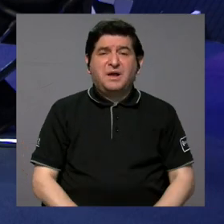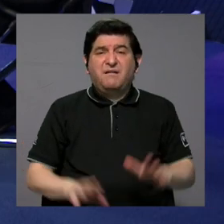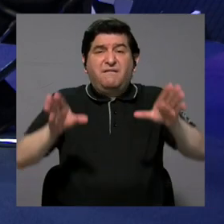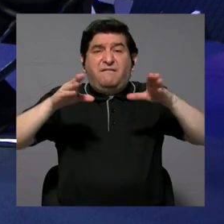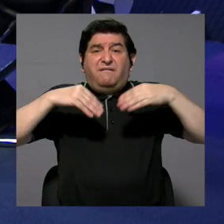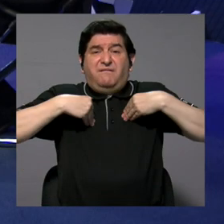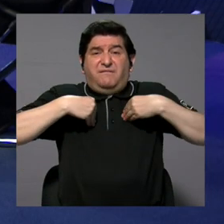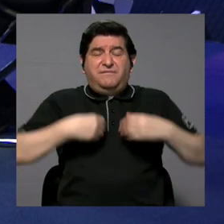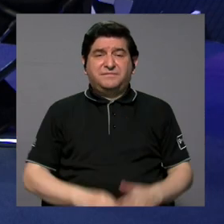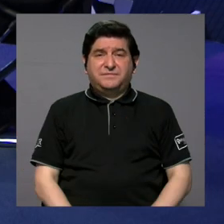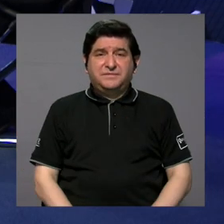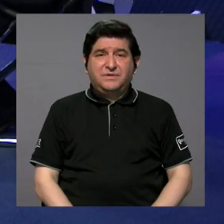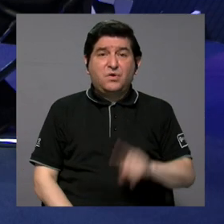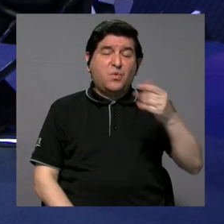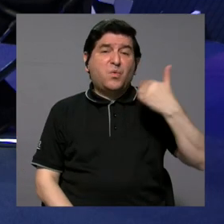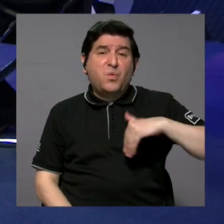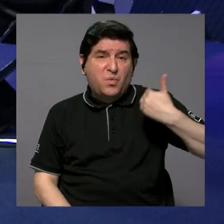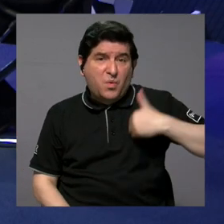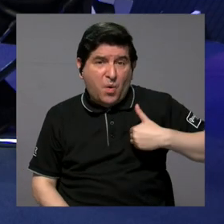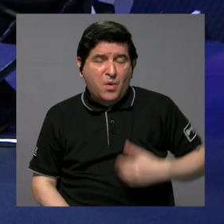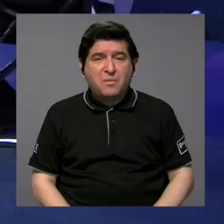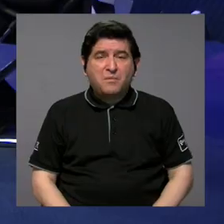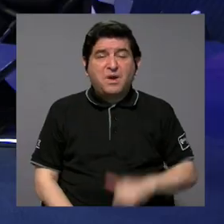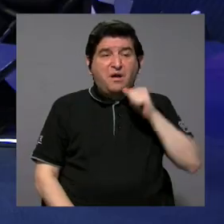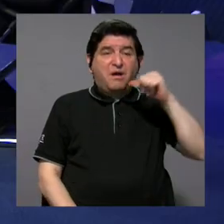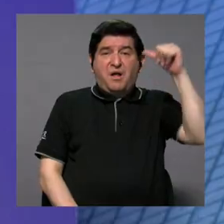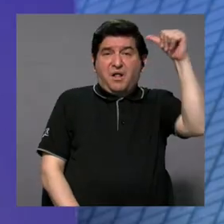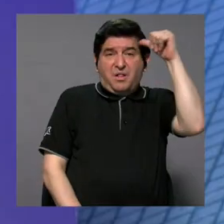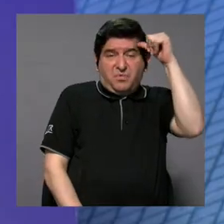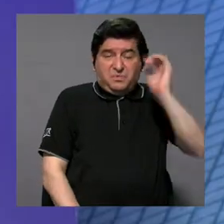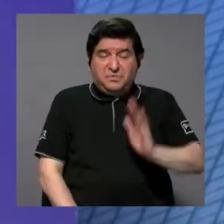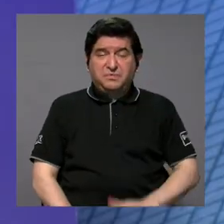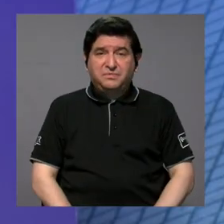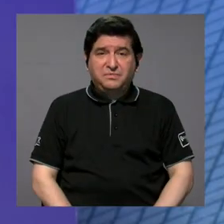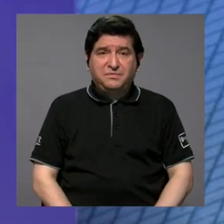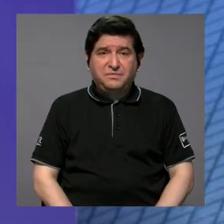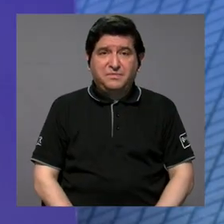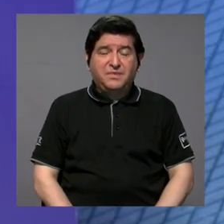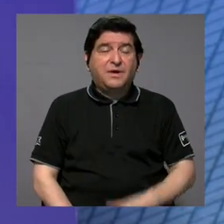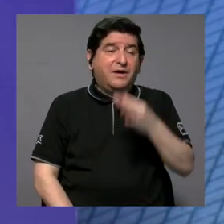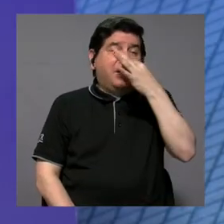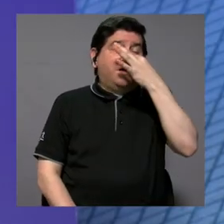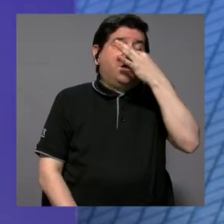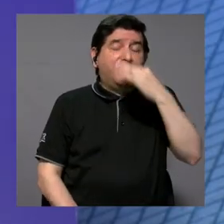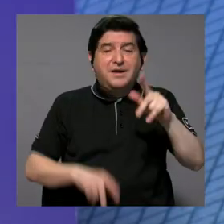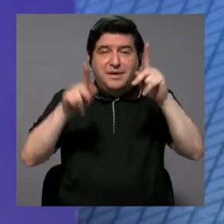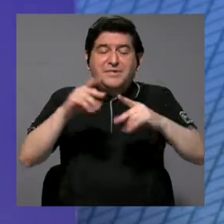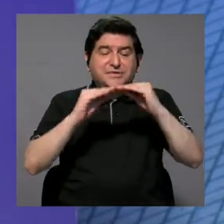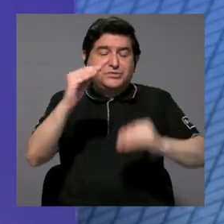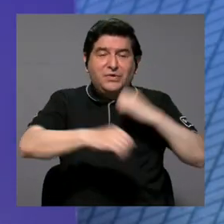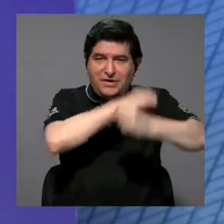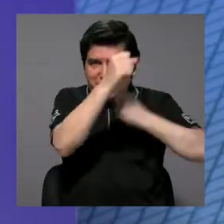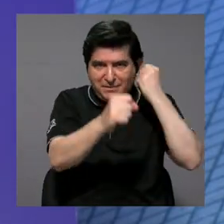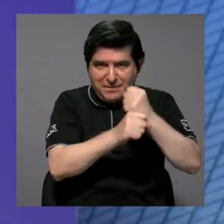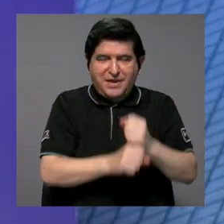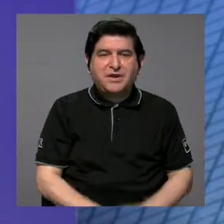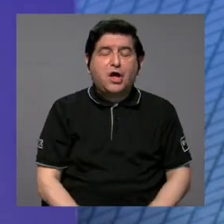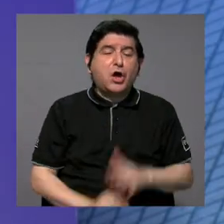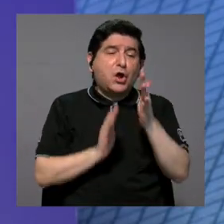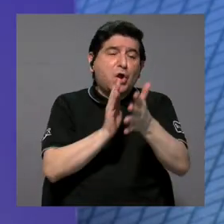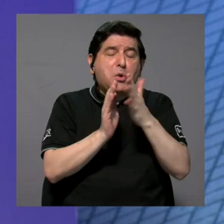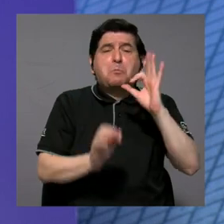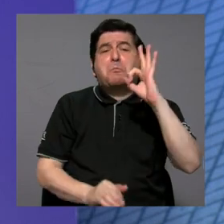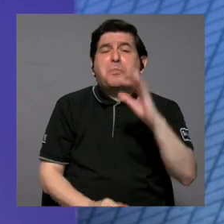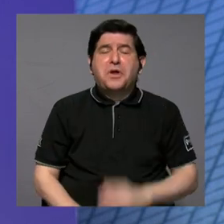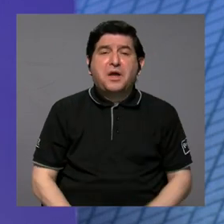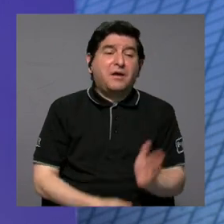asumiendo que, bueno, si un hombre más grande, ¿verdad? O sea, se enamora de una persona menor de edad y la cuida,